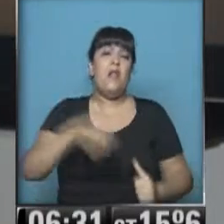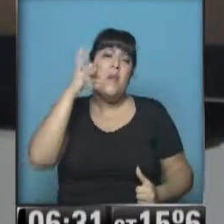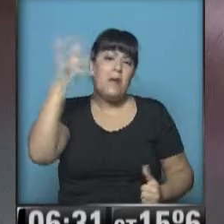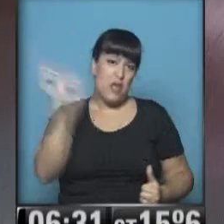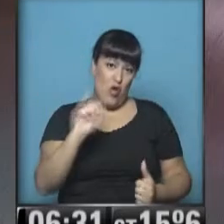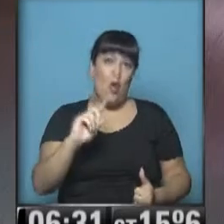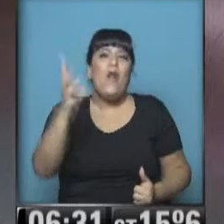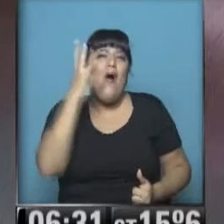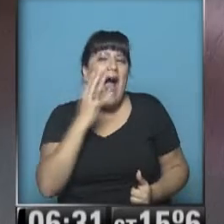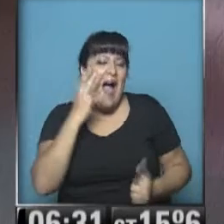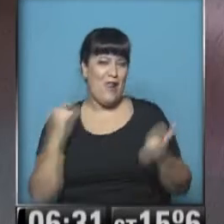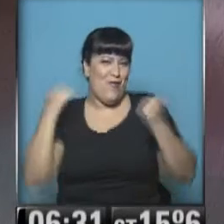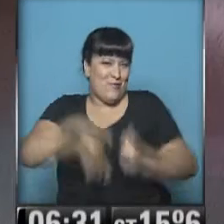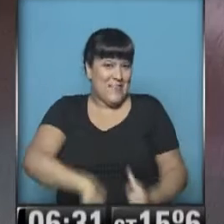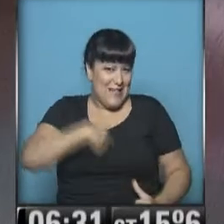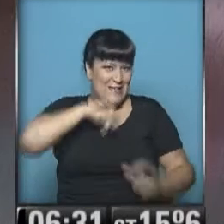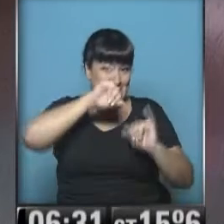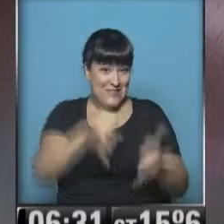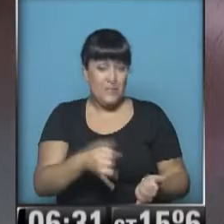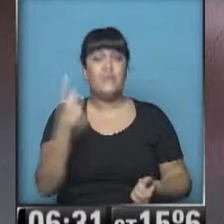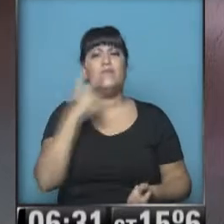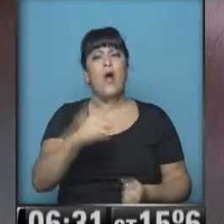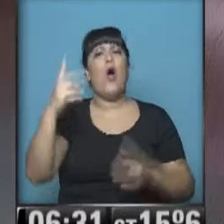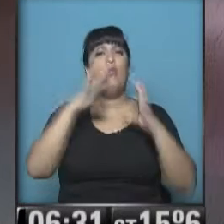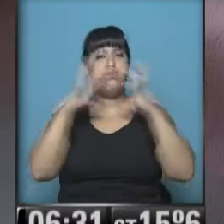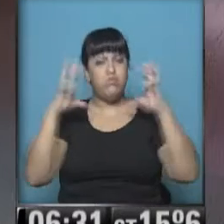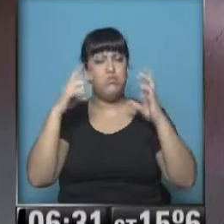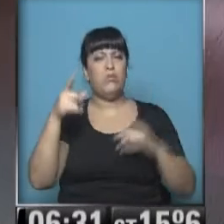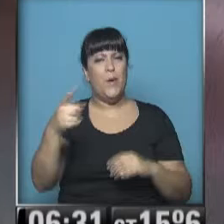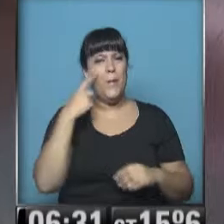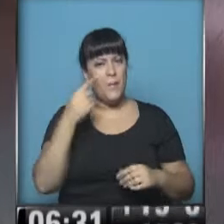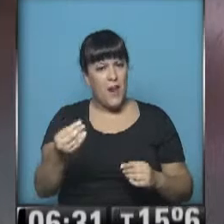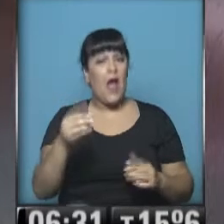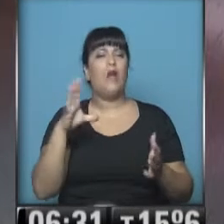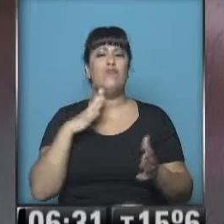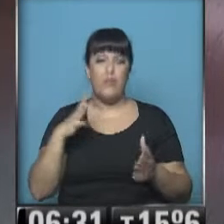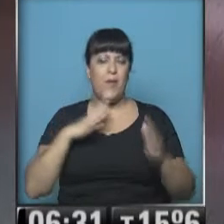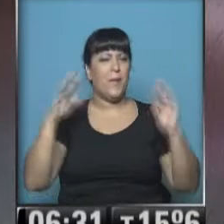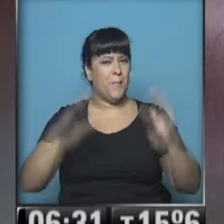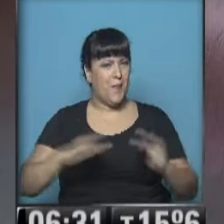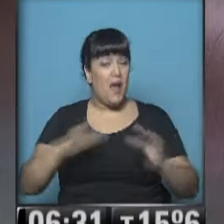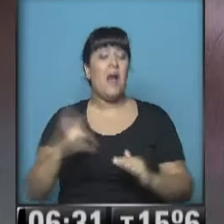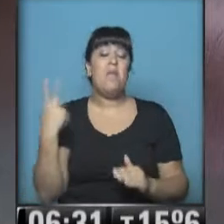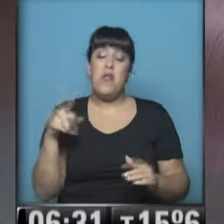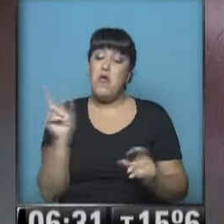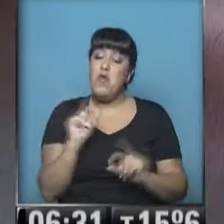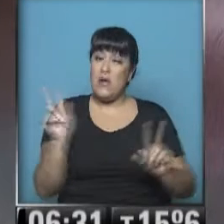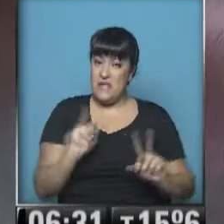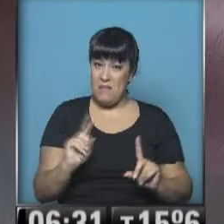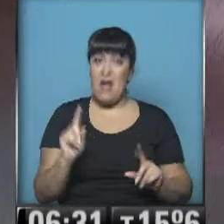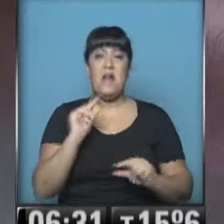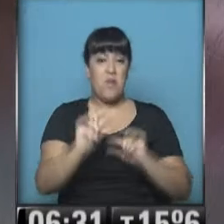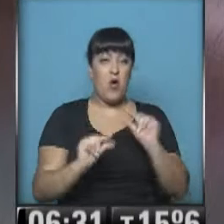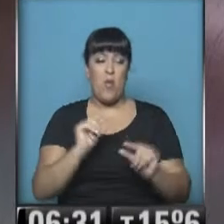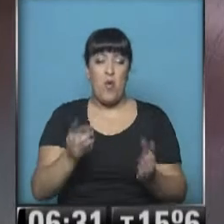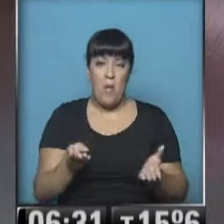pero algo hay que llevar esta mañana. La presión atmosférica allí, todavía un poquito baja, pero no está mal, está repuntando.